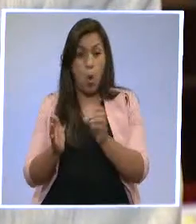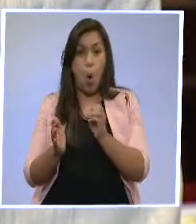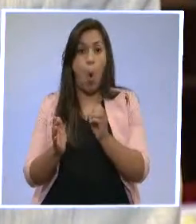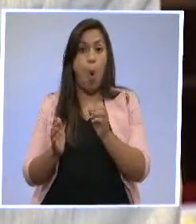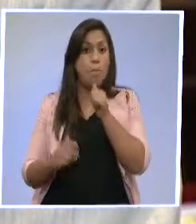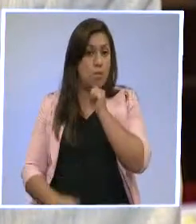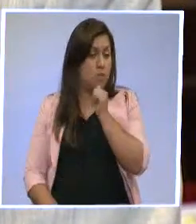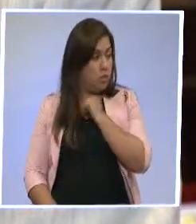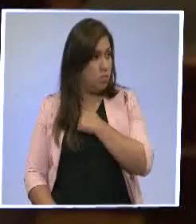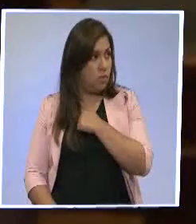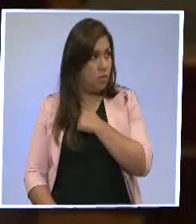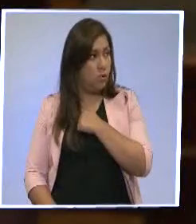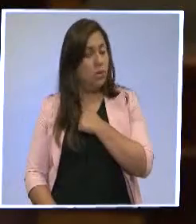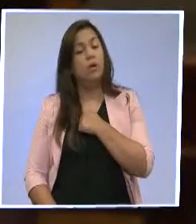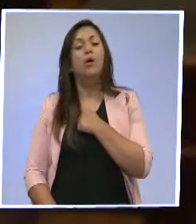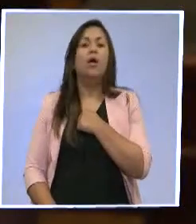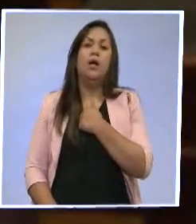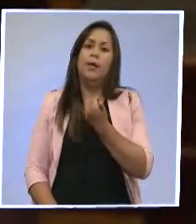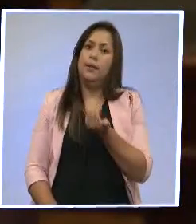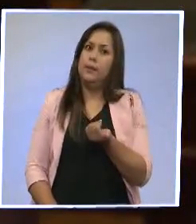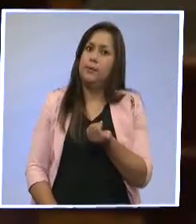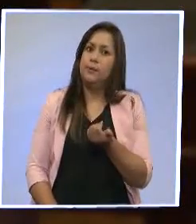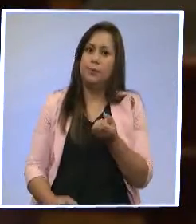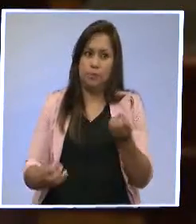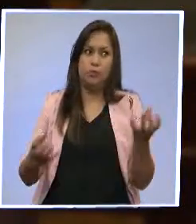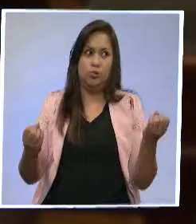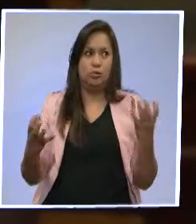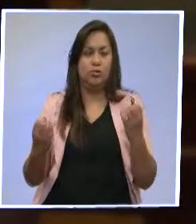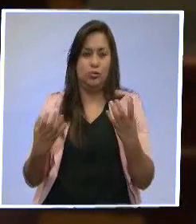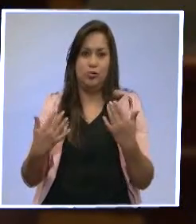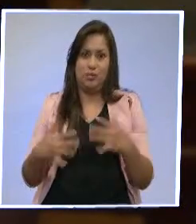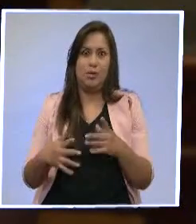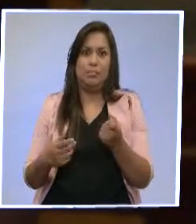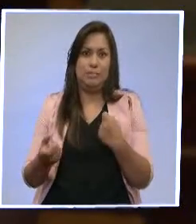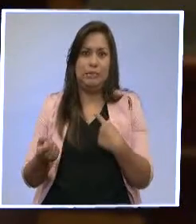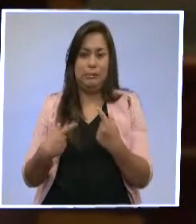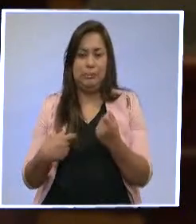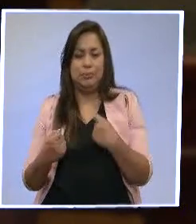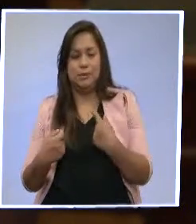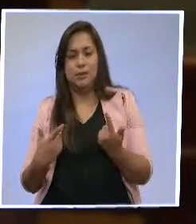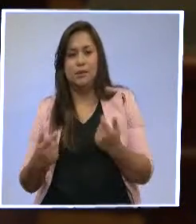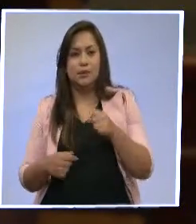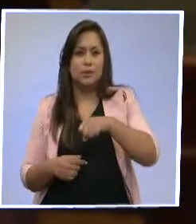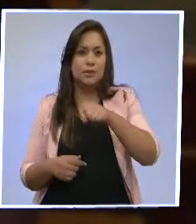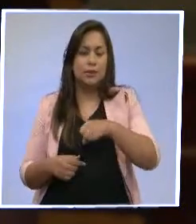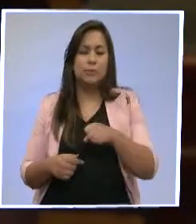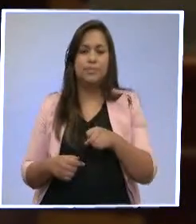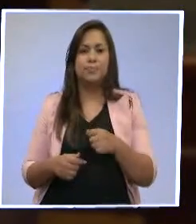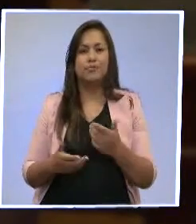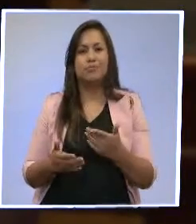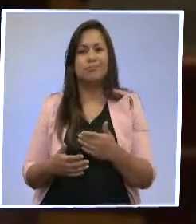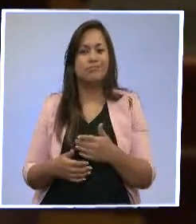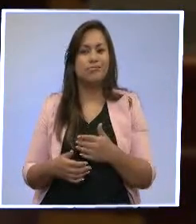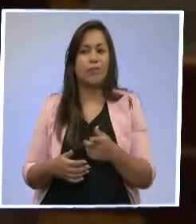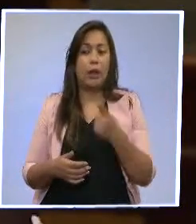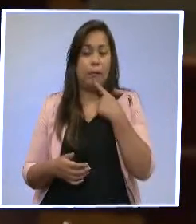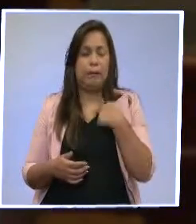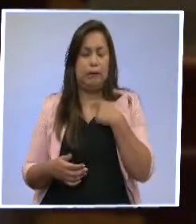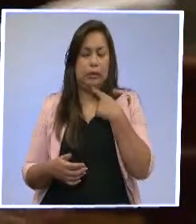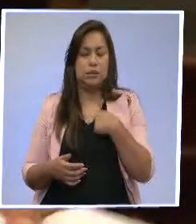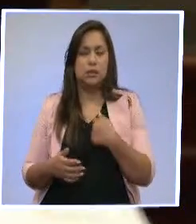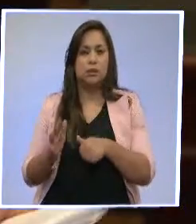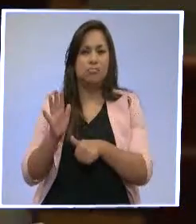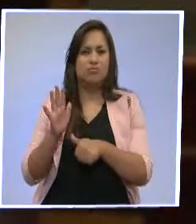documento de identidad. Muchos me han topado este tema y me dicen que es discriminatorio, que